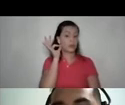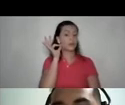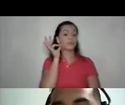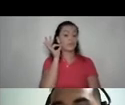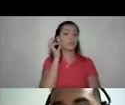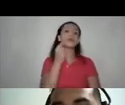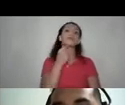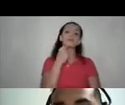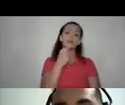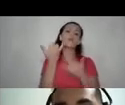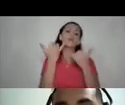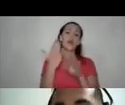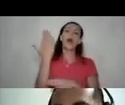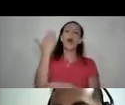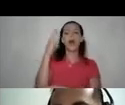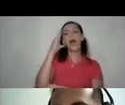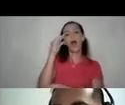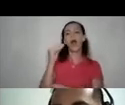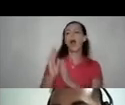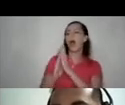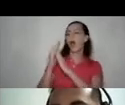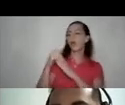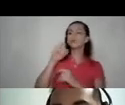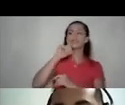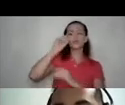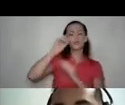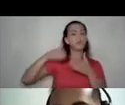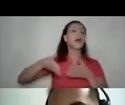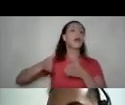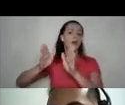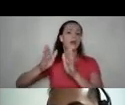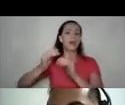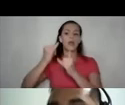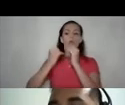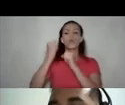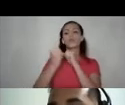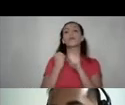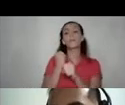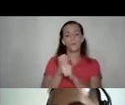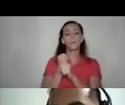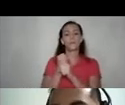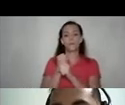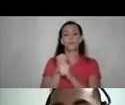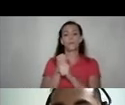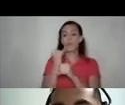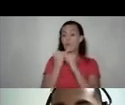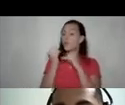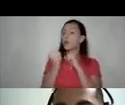dijeron haber sido acosadas sexualmente en las calles durante el último año, durante el último año, ¿verdad?